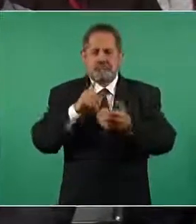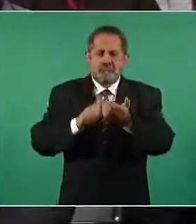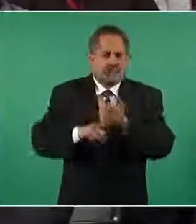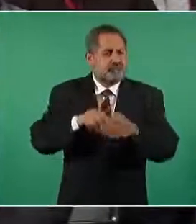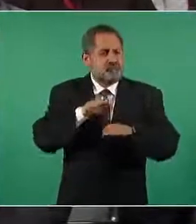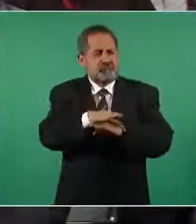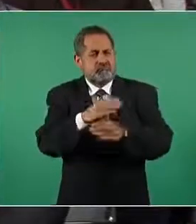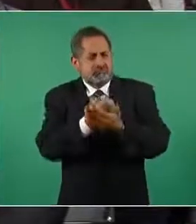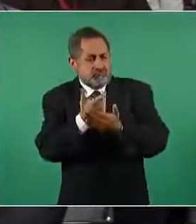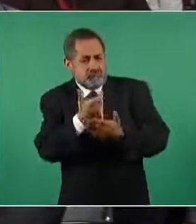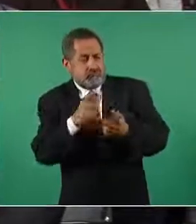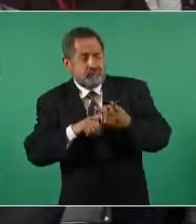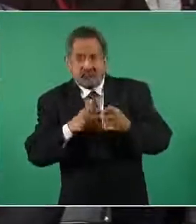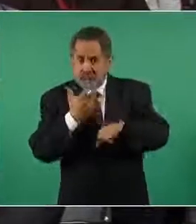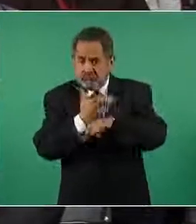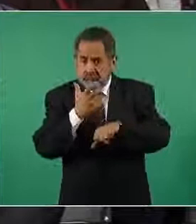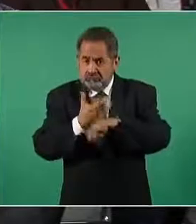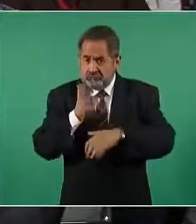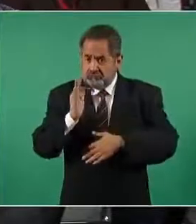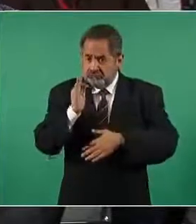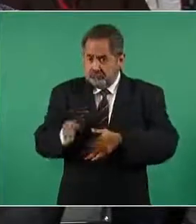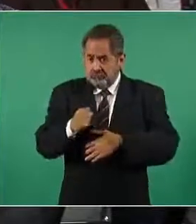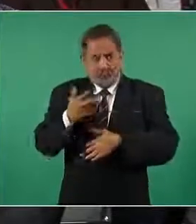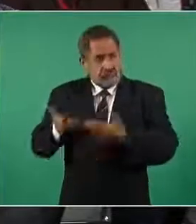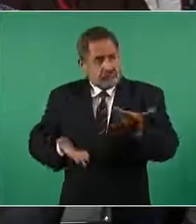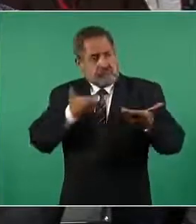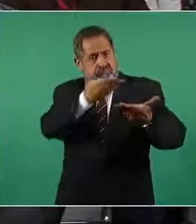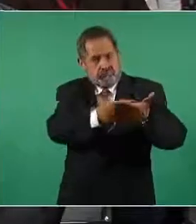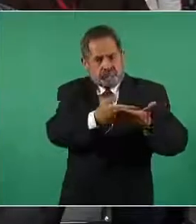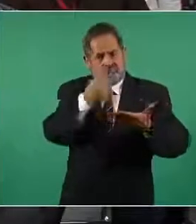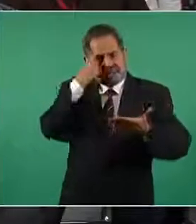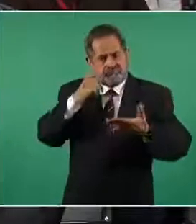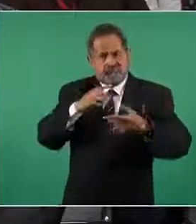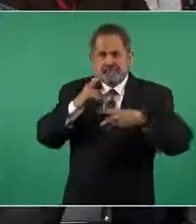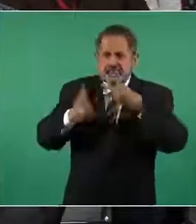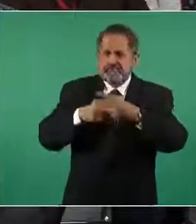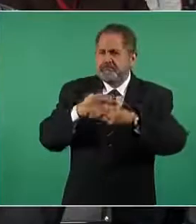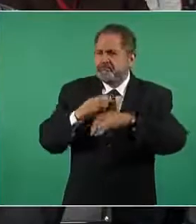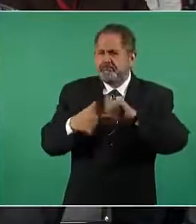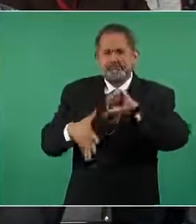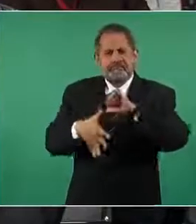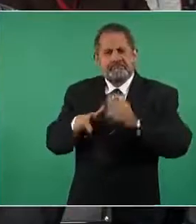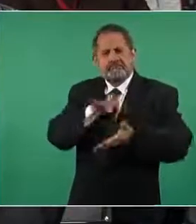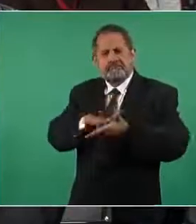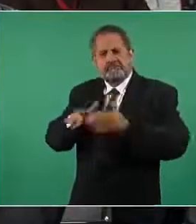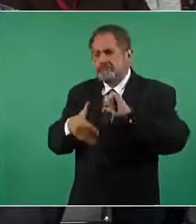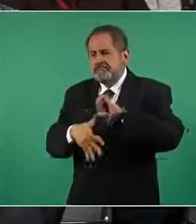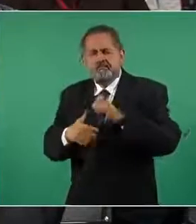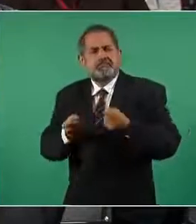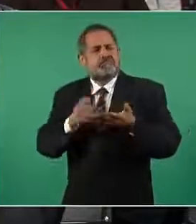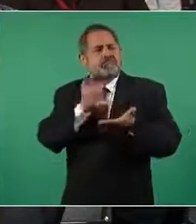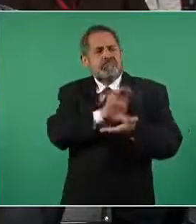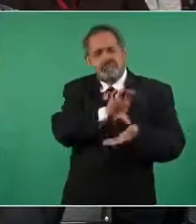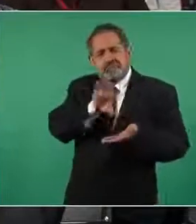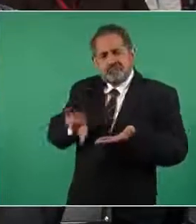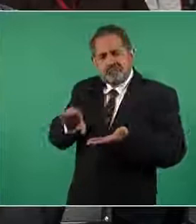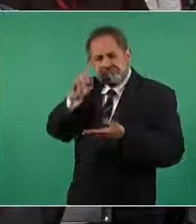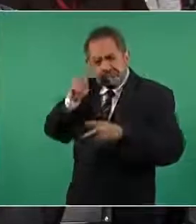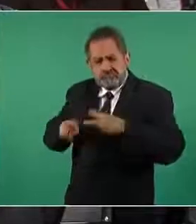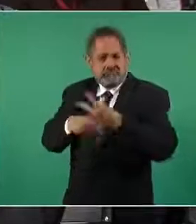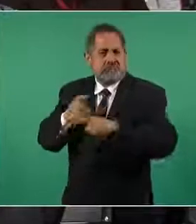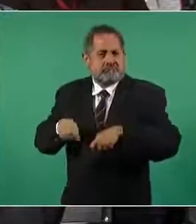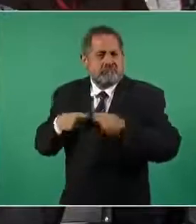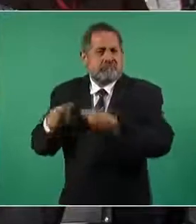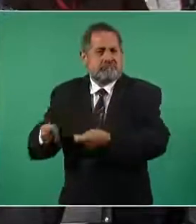económico Estados Unidos finalmente aceptó su propuesta para desarrollar Centroamérica cuánto sería el monto presidente para dar